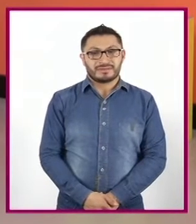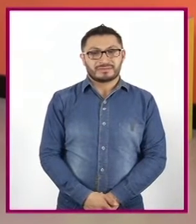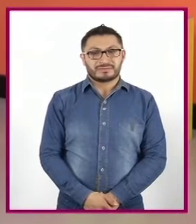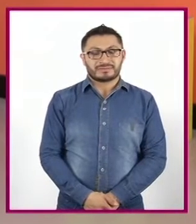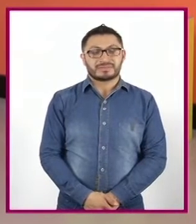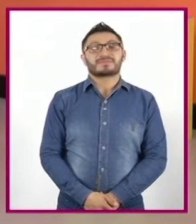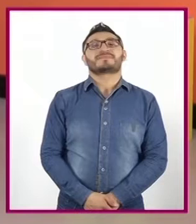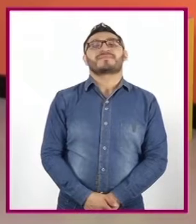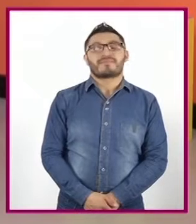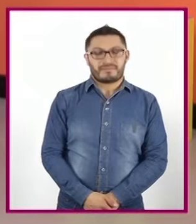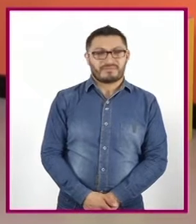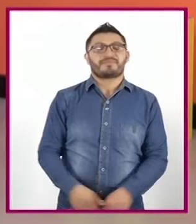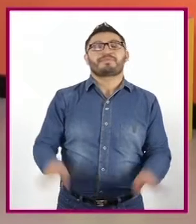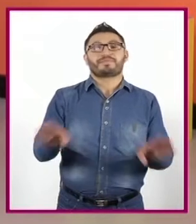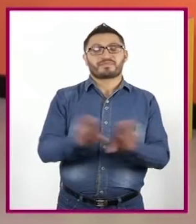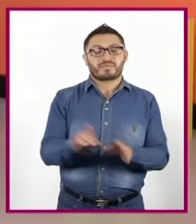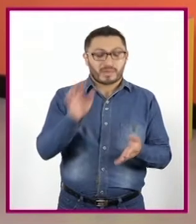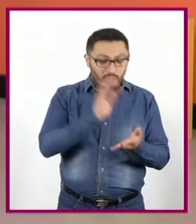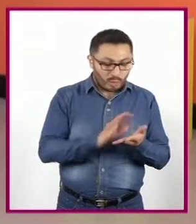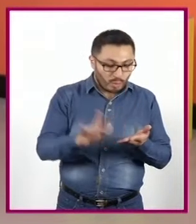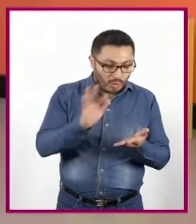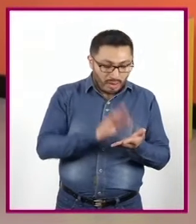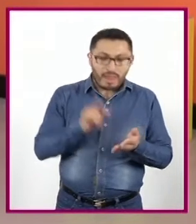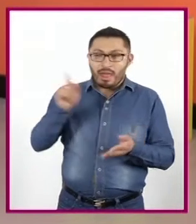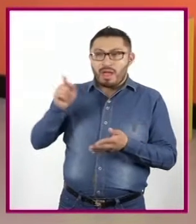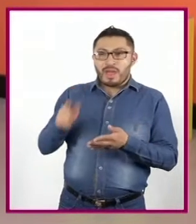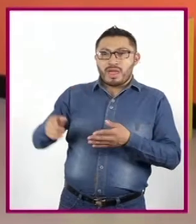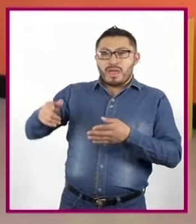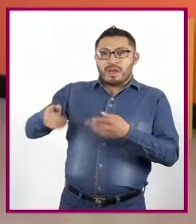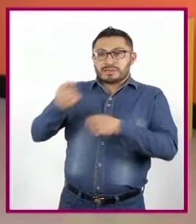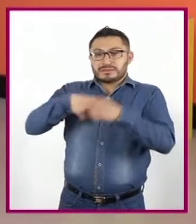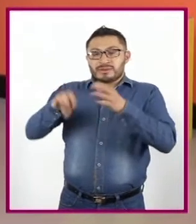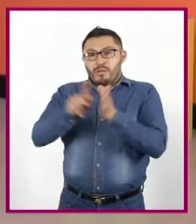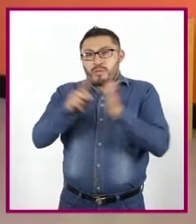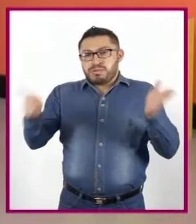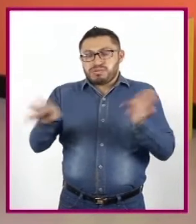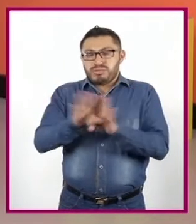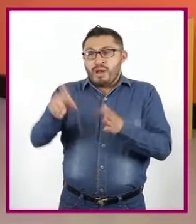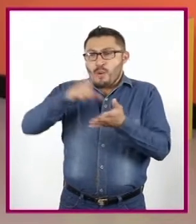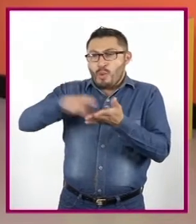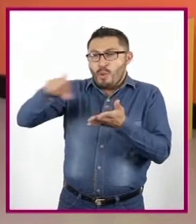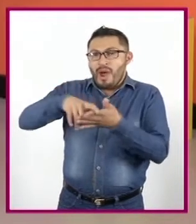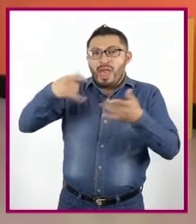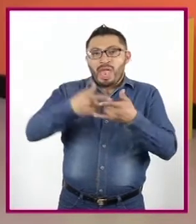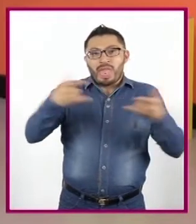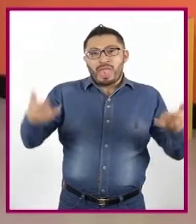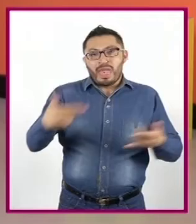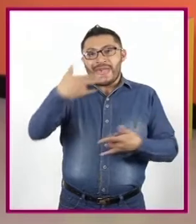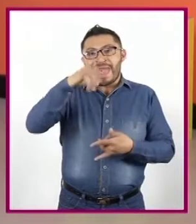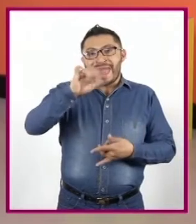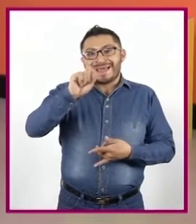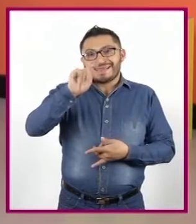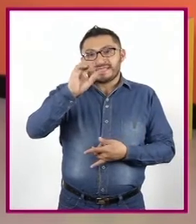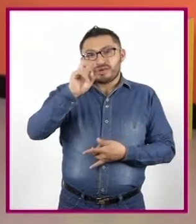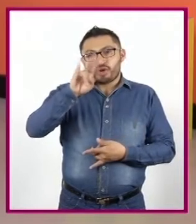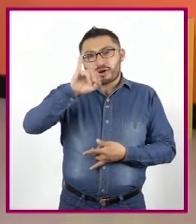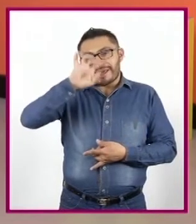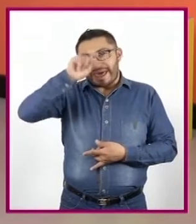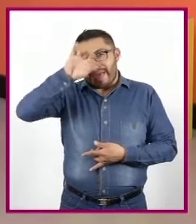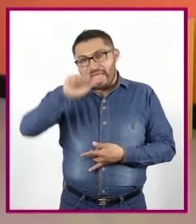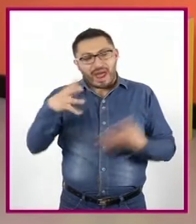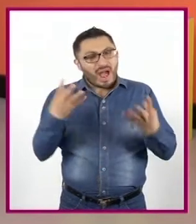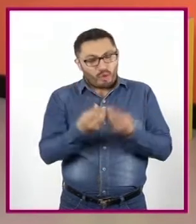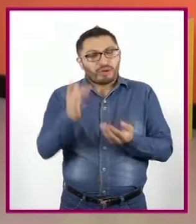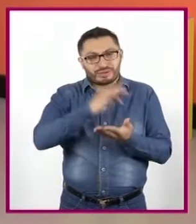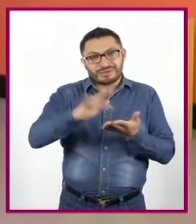Ah, como cuando lo leemos ahí del puesto de periódico Sí, como las historietas que hemos leído mucho tiempo Y además creo